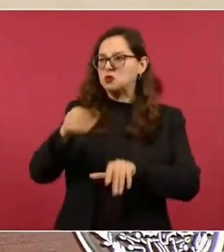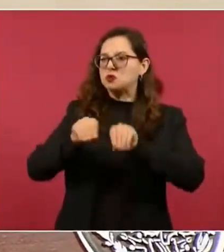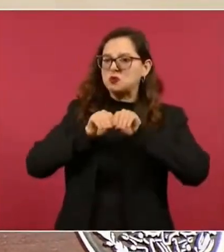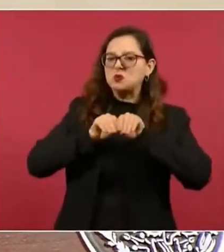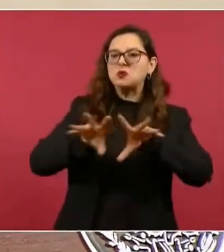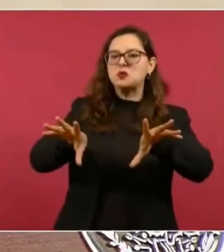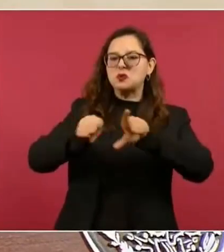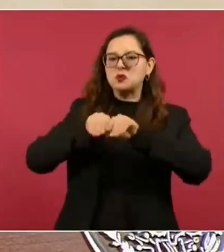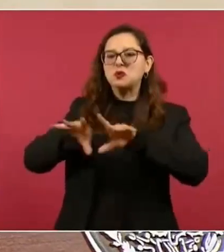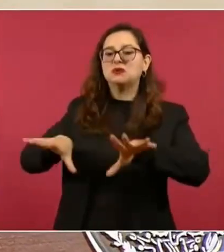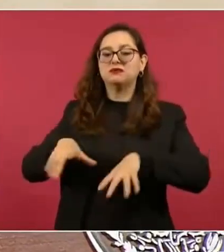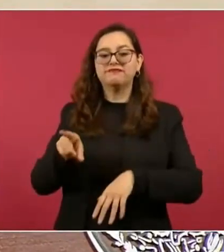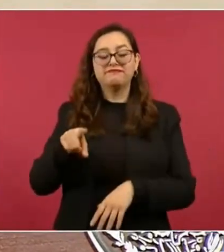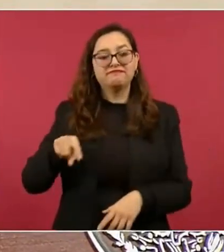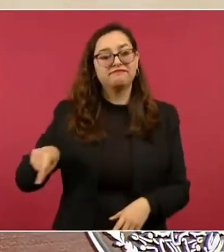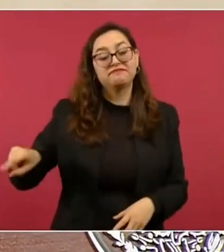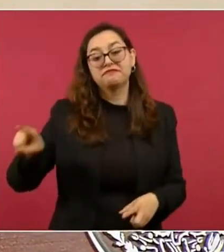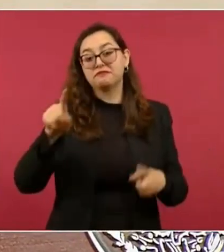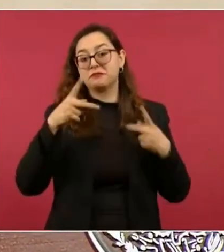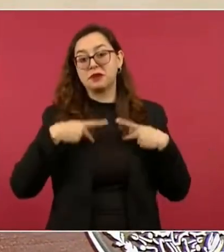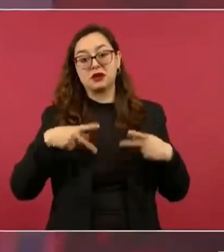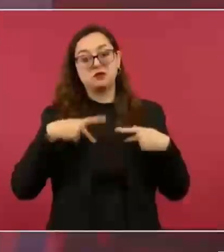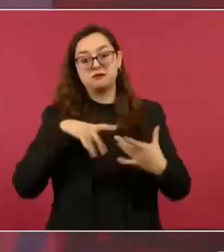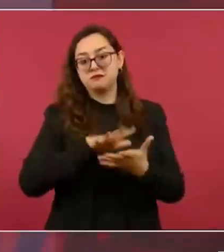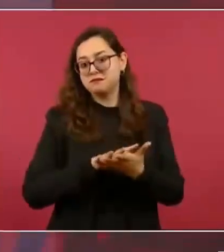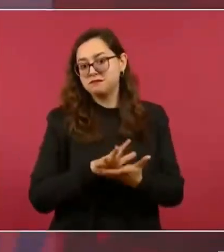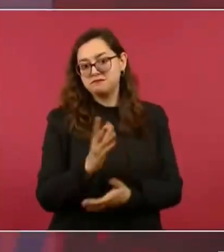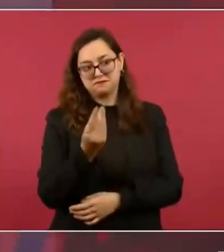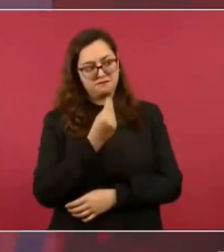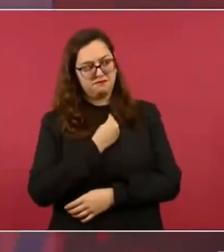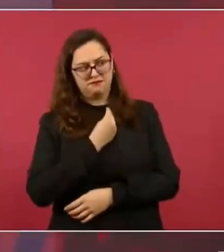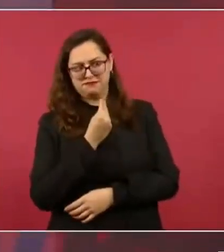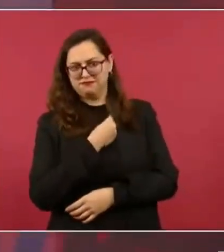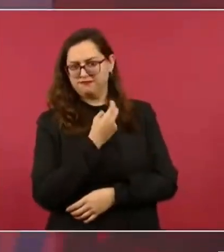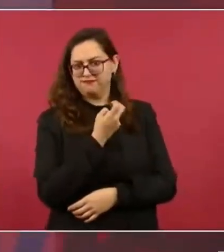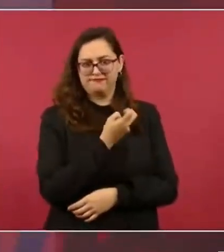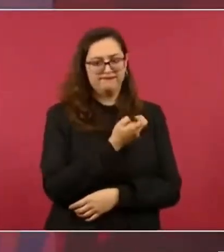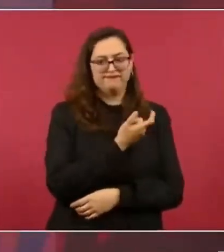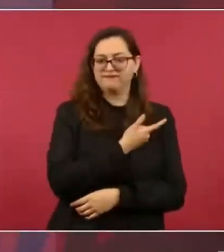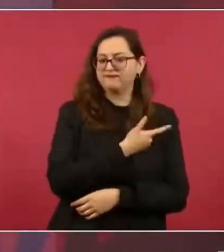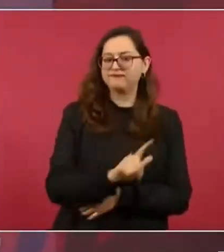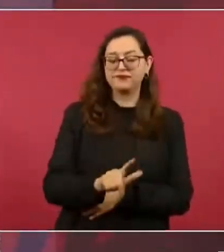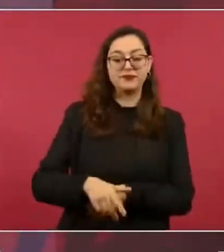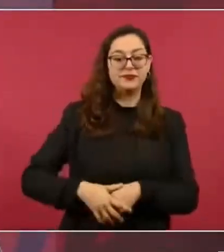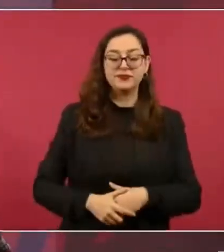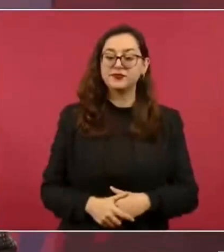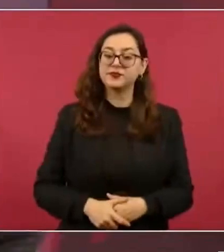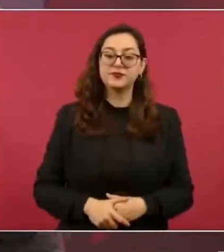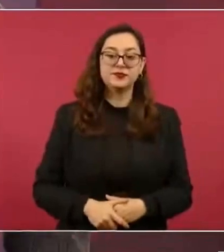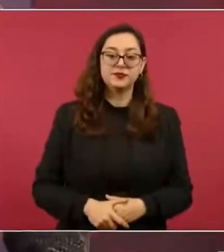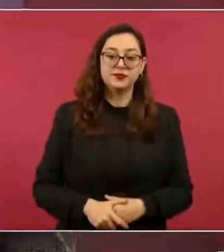el que no